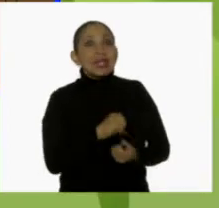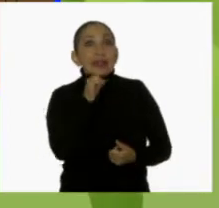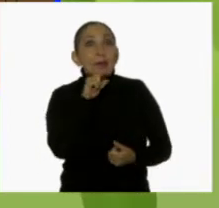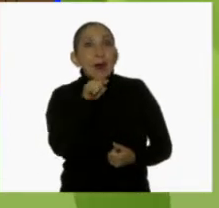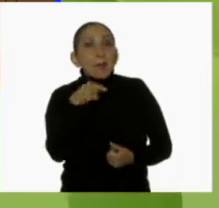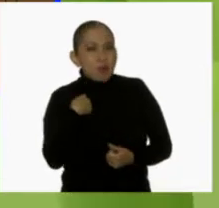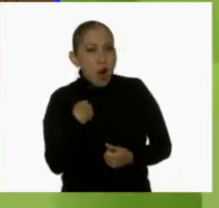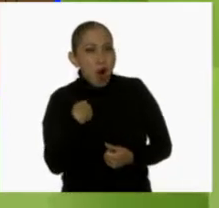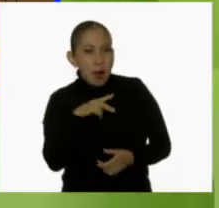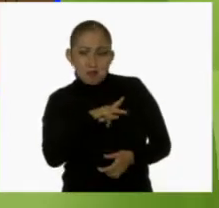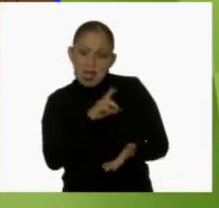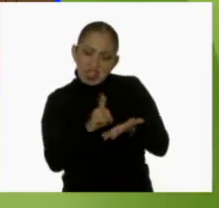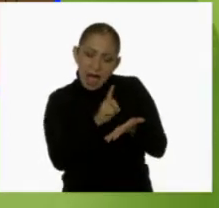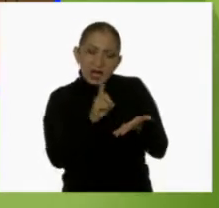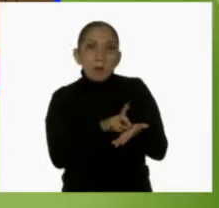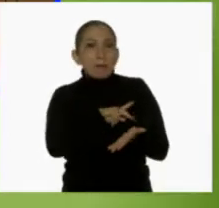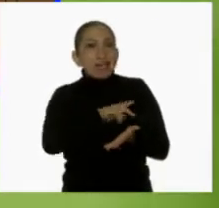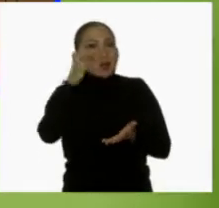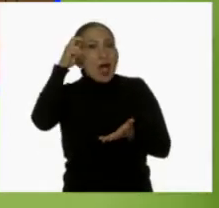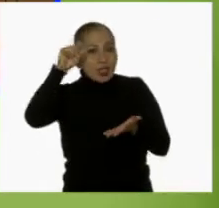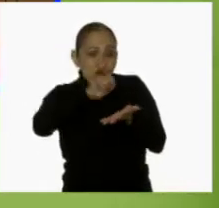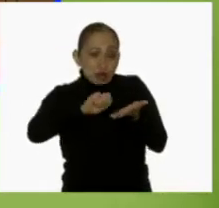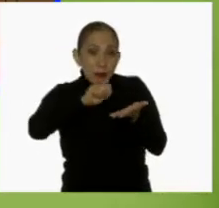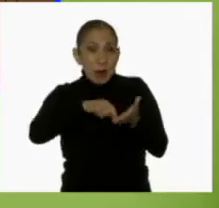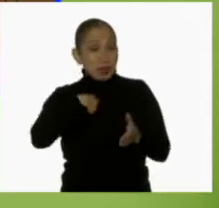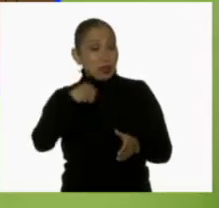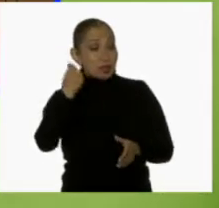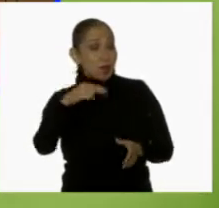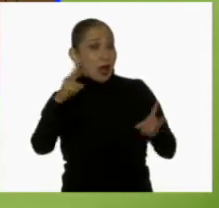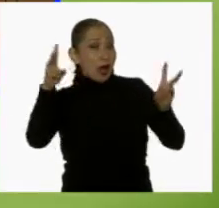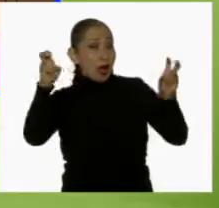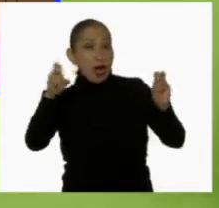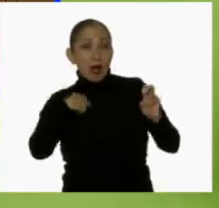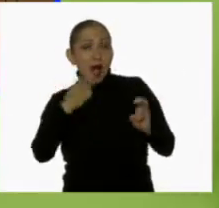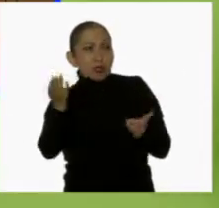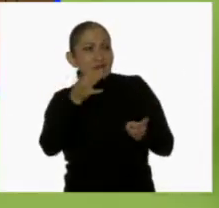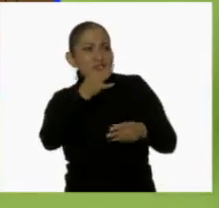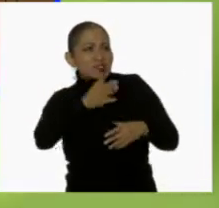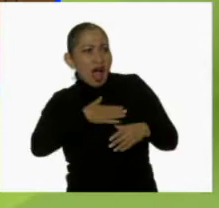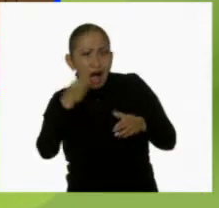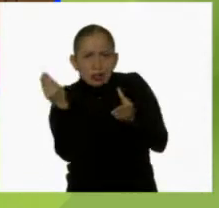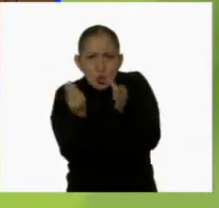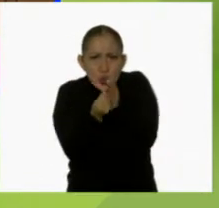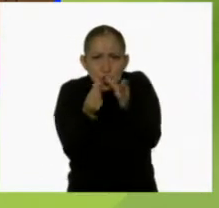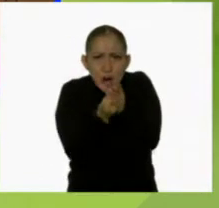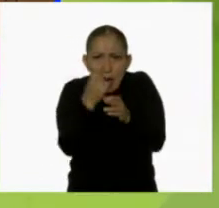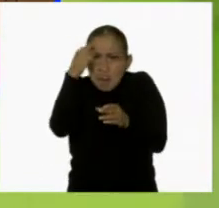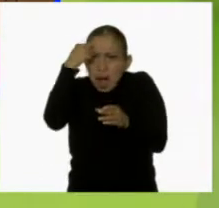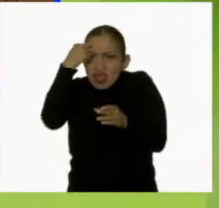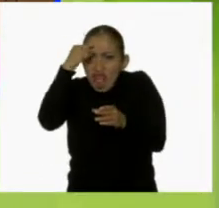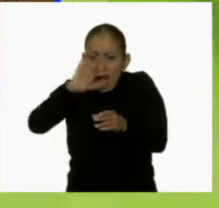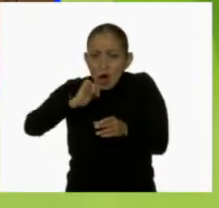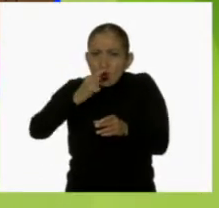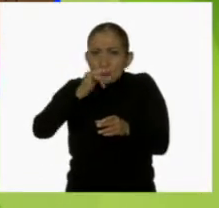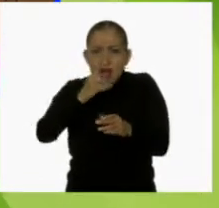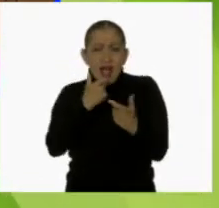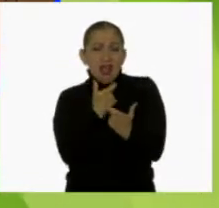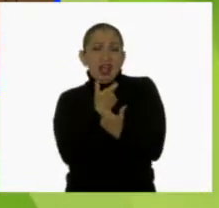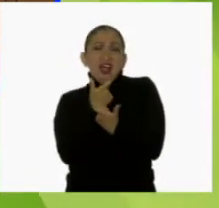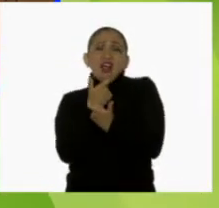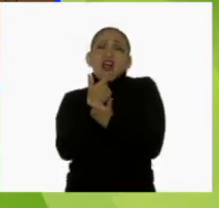también voy a tener mi diario de los sueños. Pero lo voy a llamar los mensajes ocultos de la mente de Agustín.